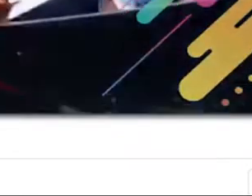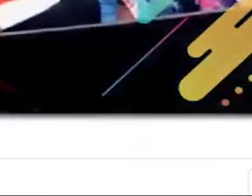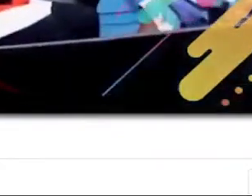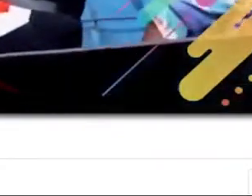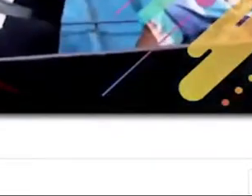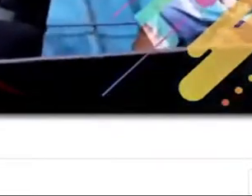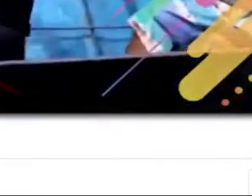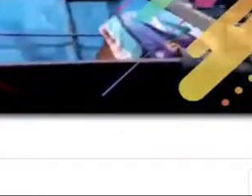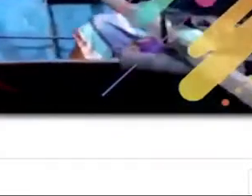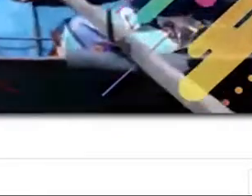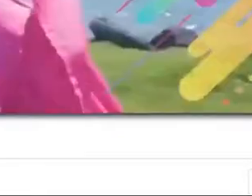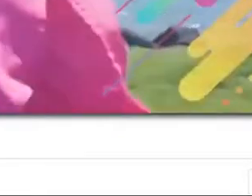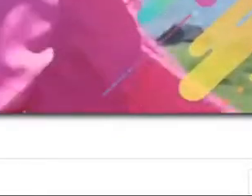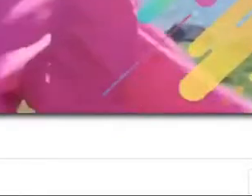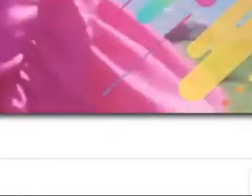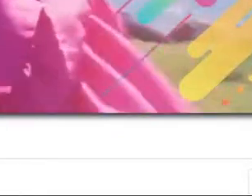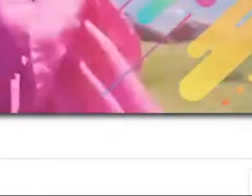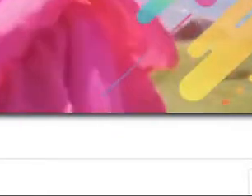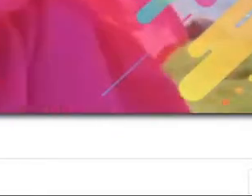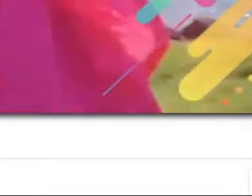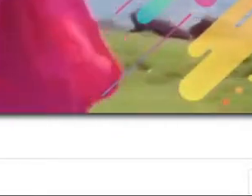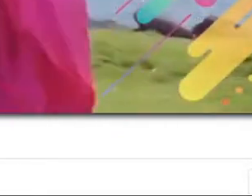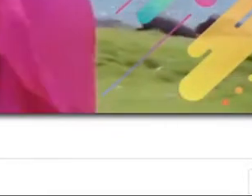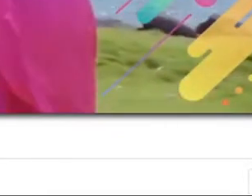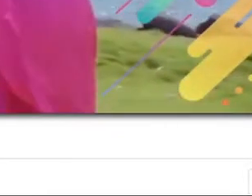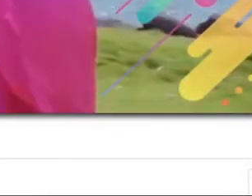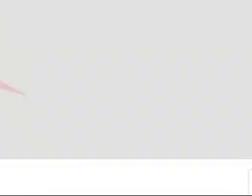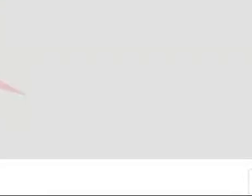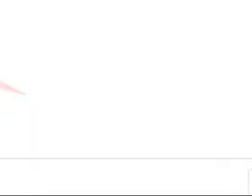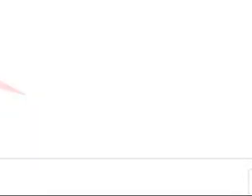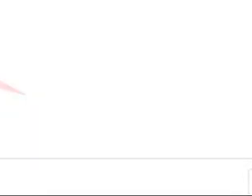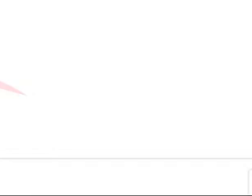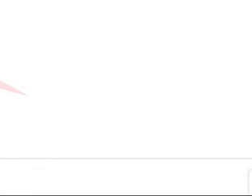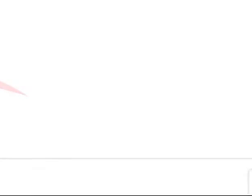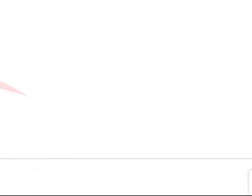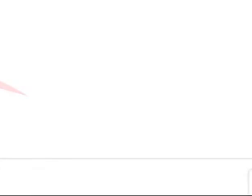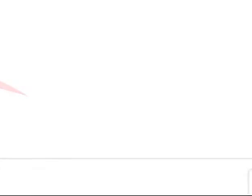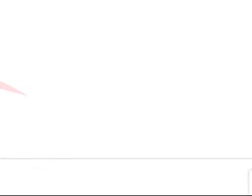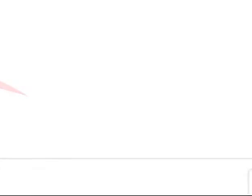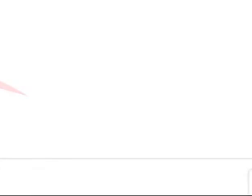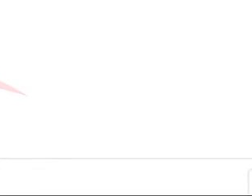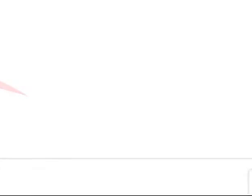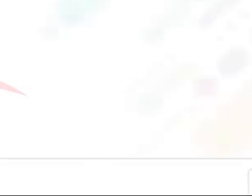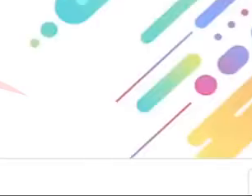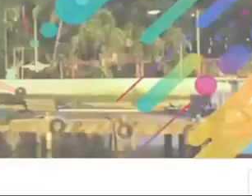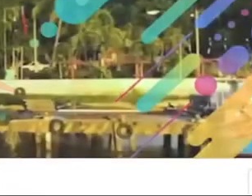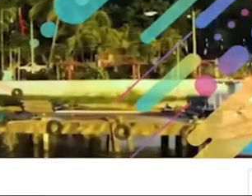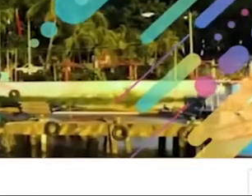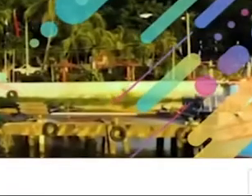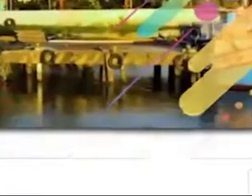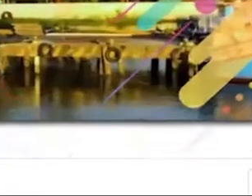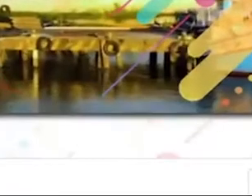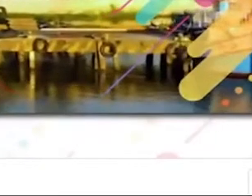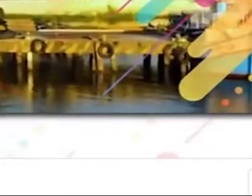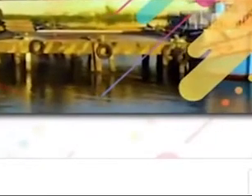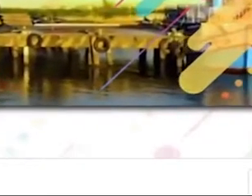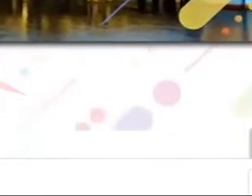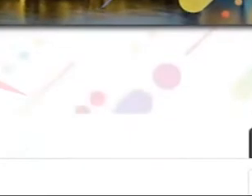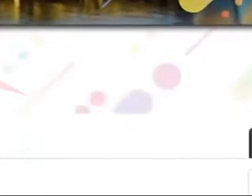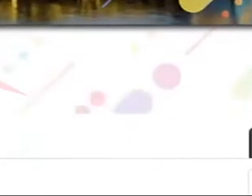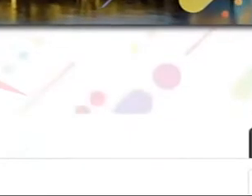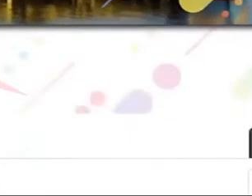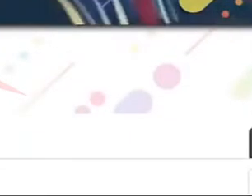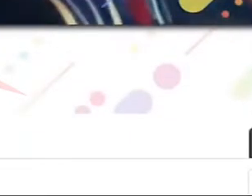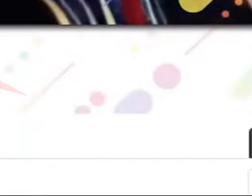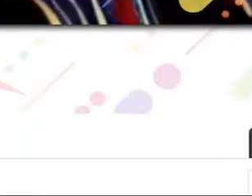no se ve plano, se ve de una manera tridimensional, en donde se destacan a través de iconos los principales atractivos de cada uno de